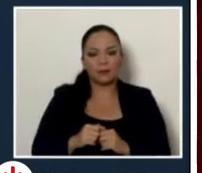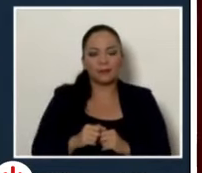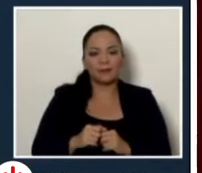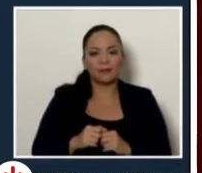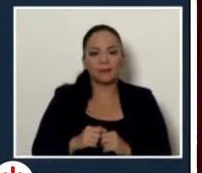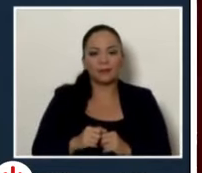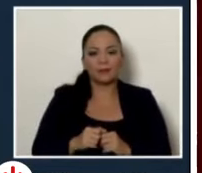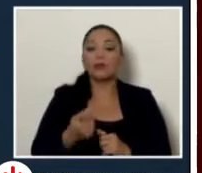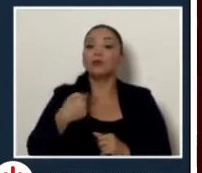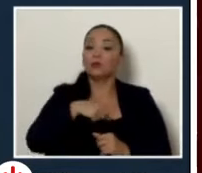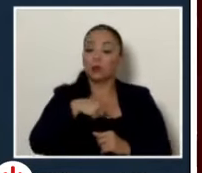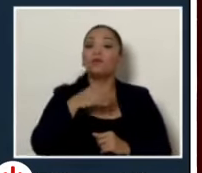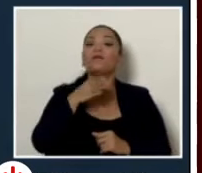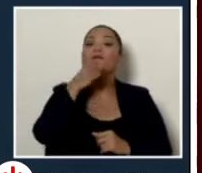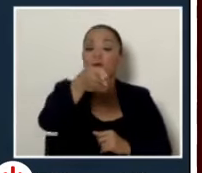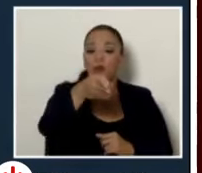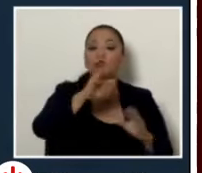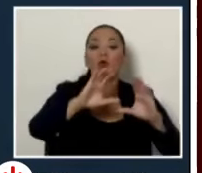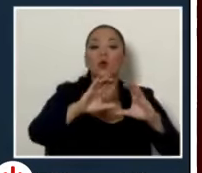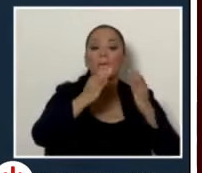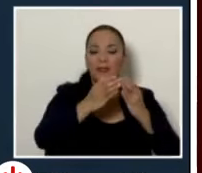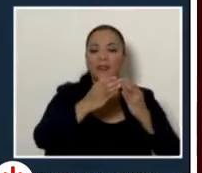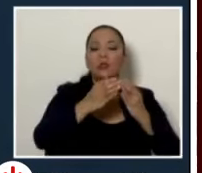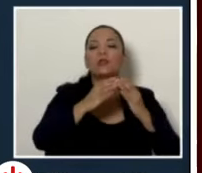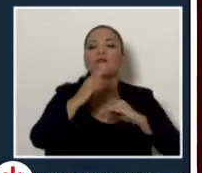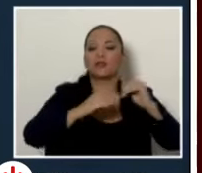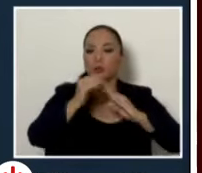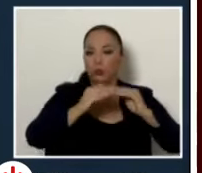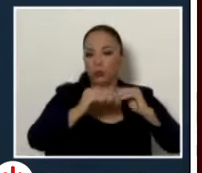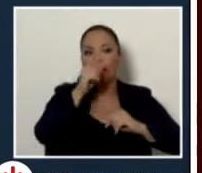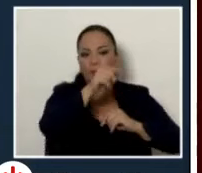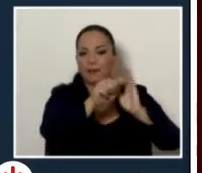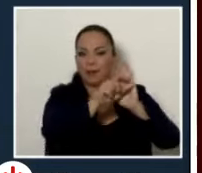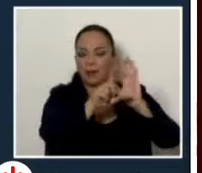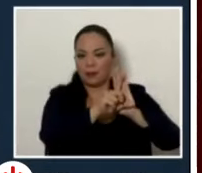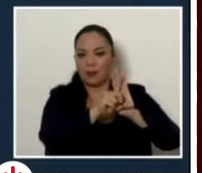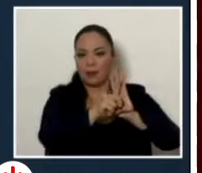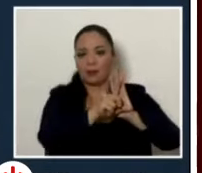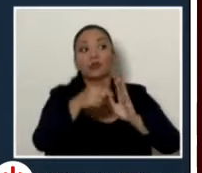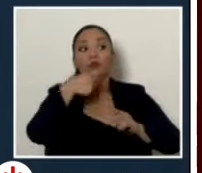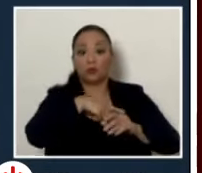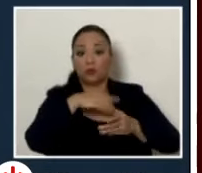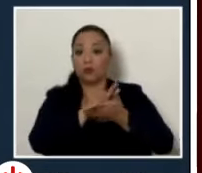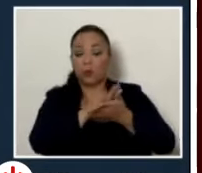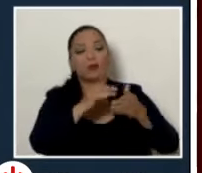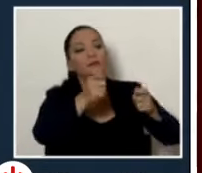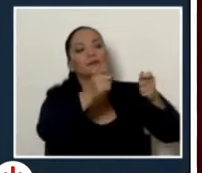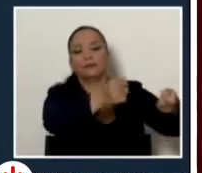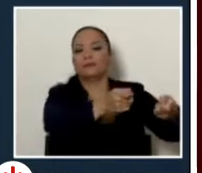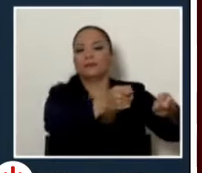nos apersonamos a la Comisión de Infraestructura de la Asamblea Legislativa a brindar un informe de situación de este